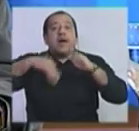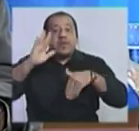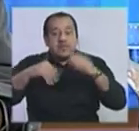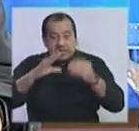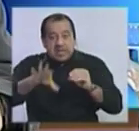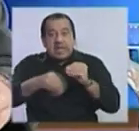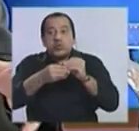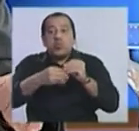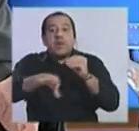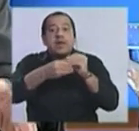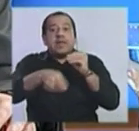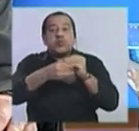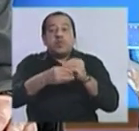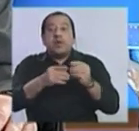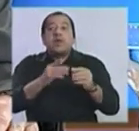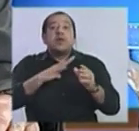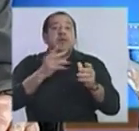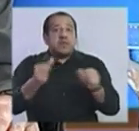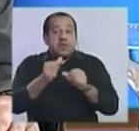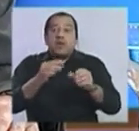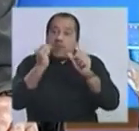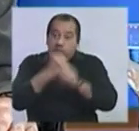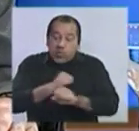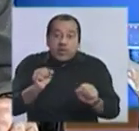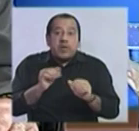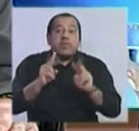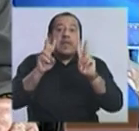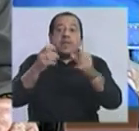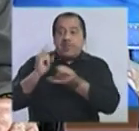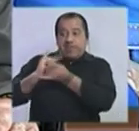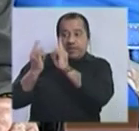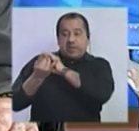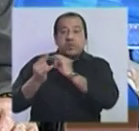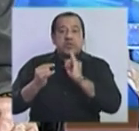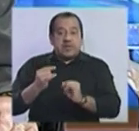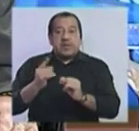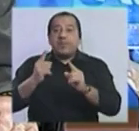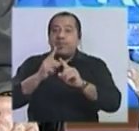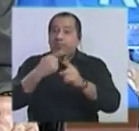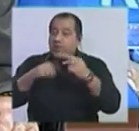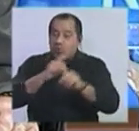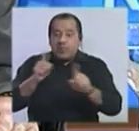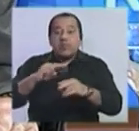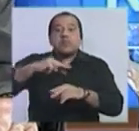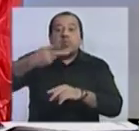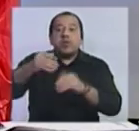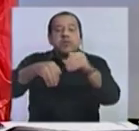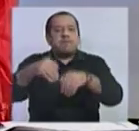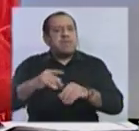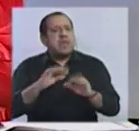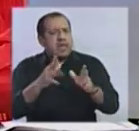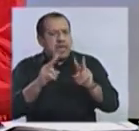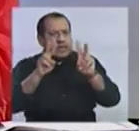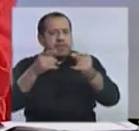mecánicamente puede servir mucho para el Parlamento, no para una segunda vuelta. Lo del Parlamento queda